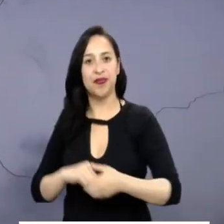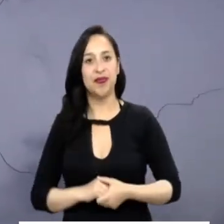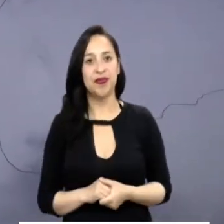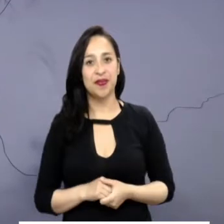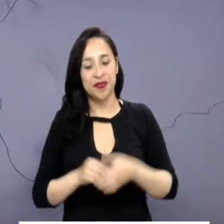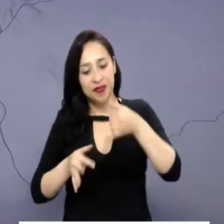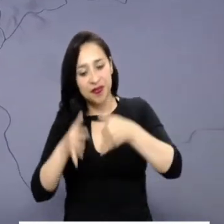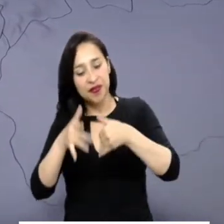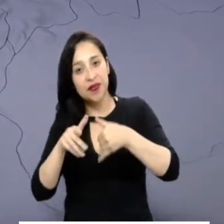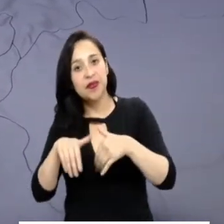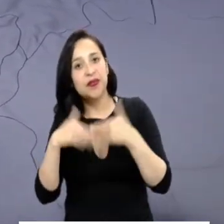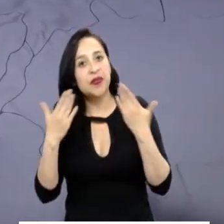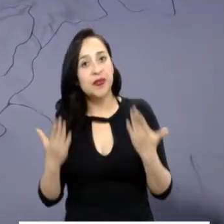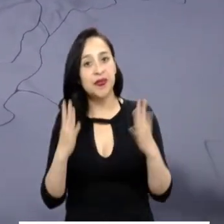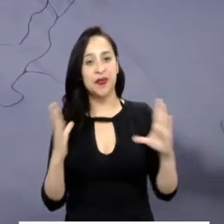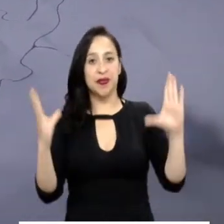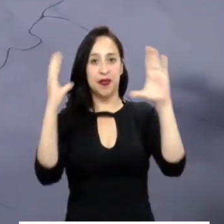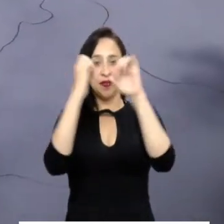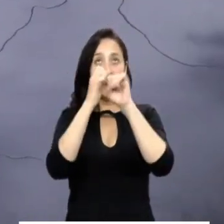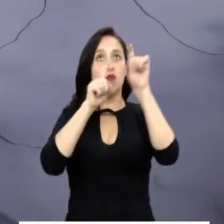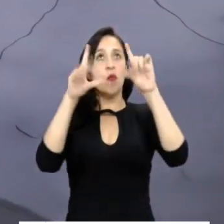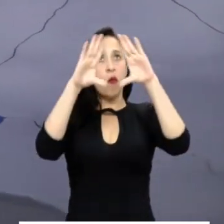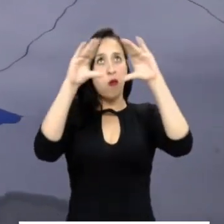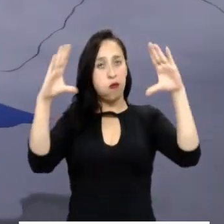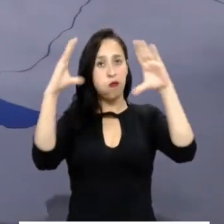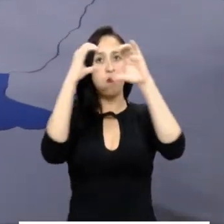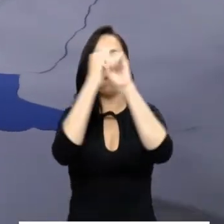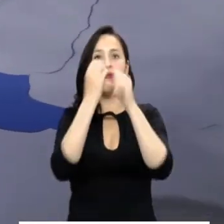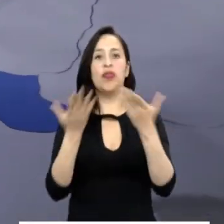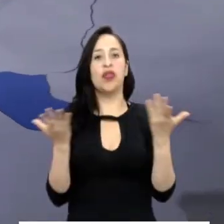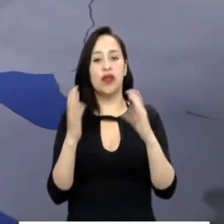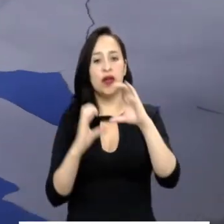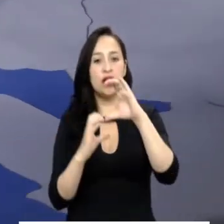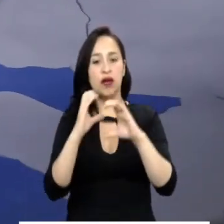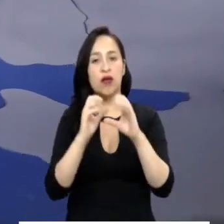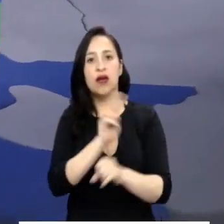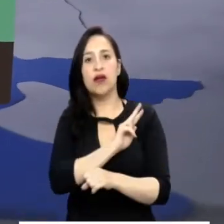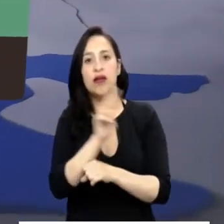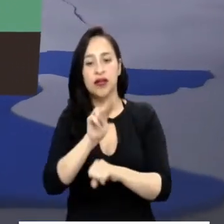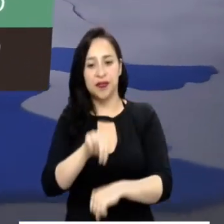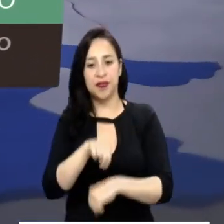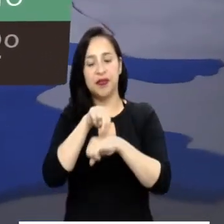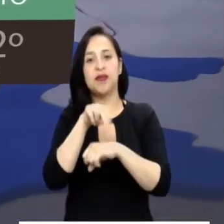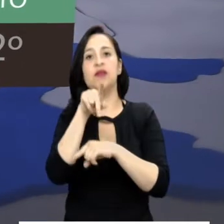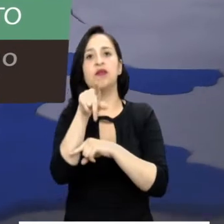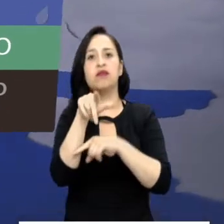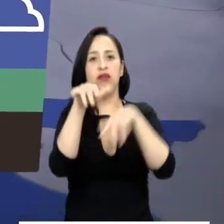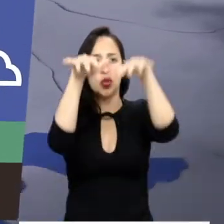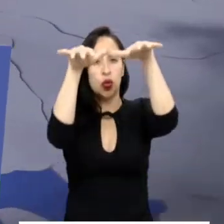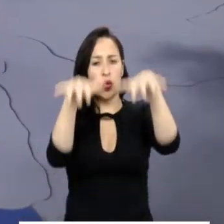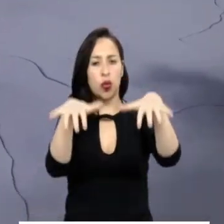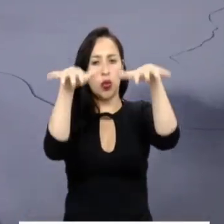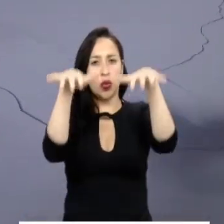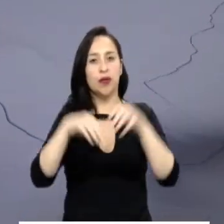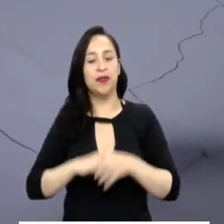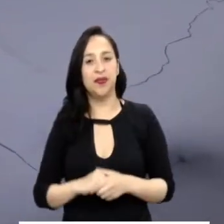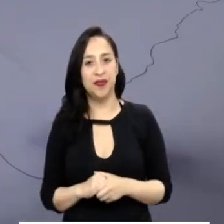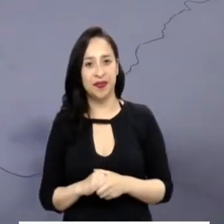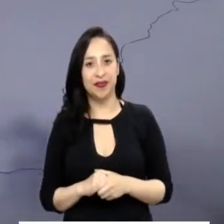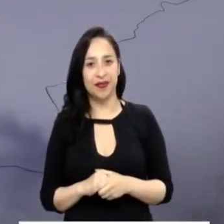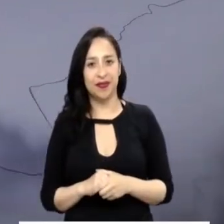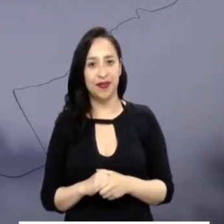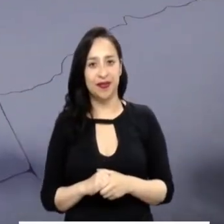El Pacífico tendrá una noche con un cielo encapotado, principalmente en Cauca, Valle del Cauca y Nariño, que presentarán condiciones lluviosas.